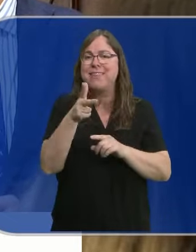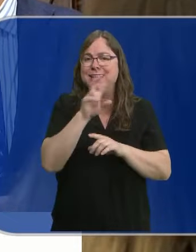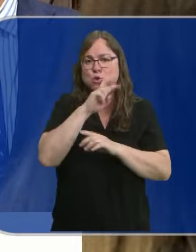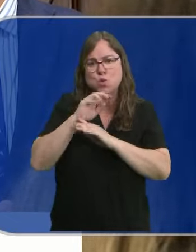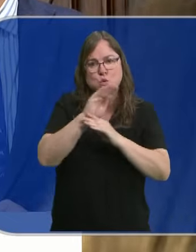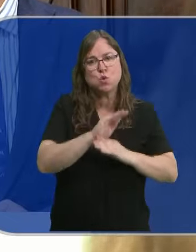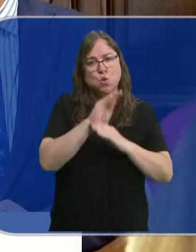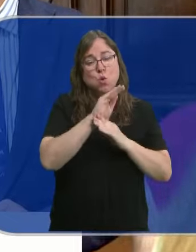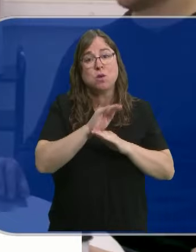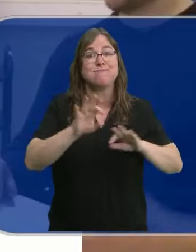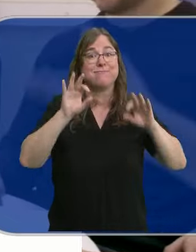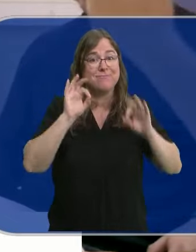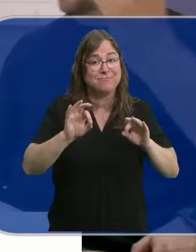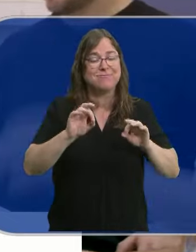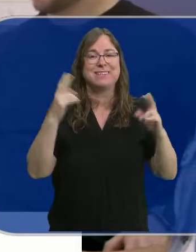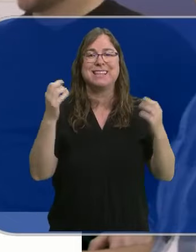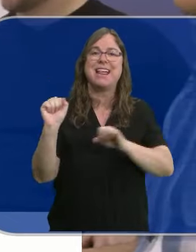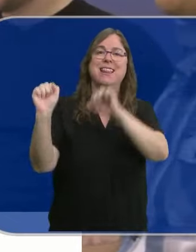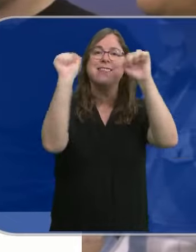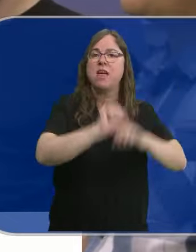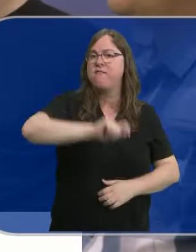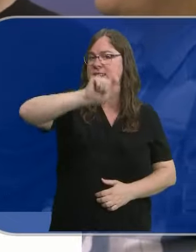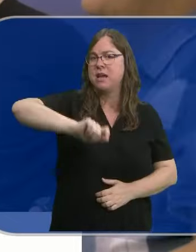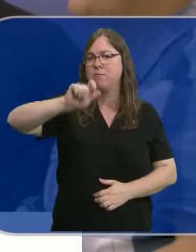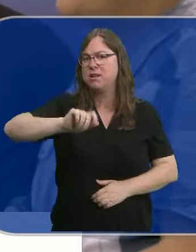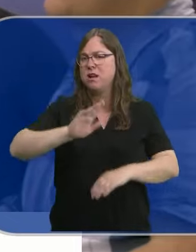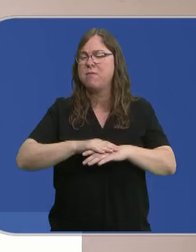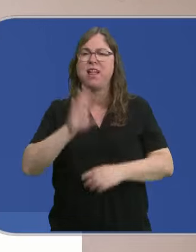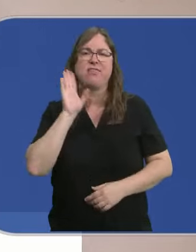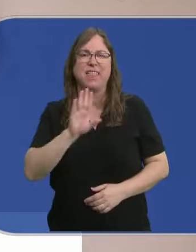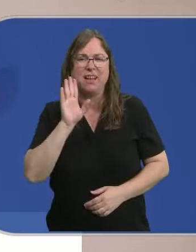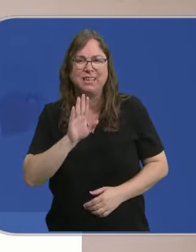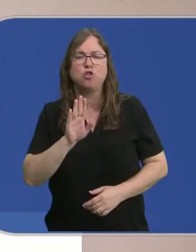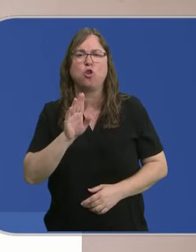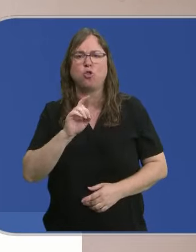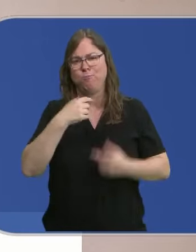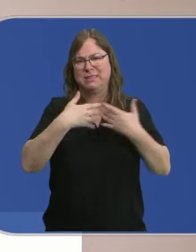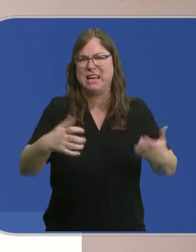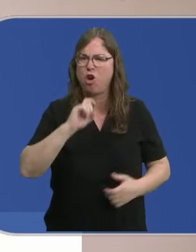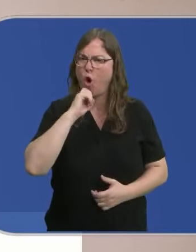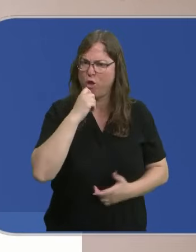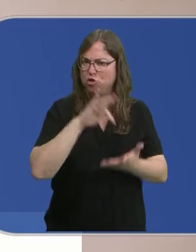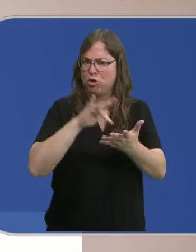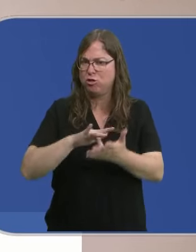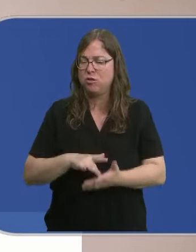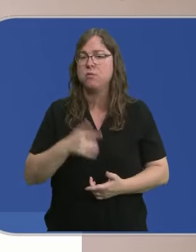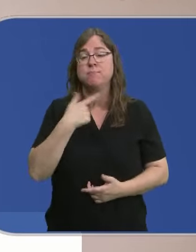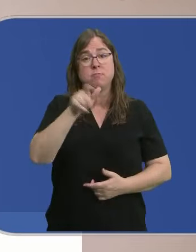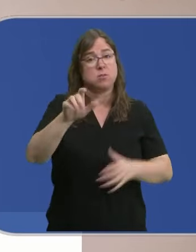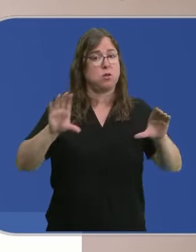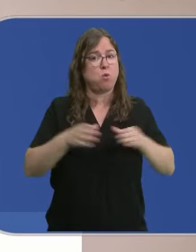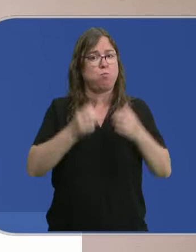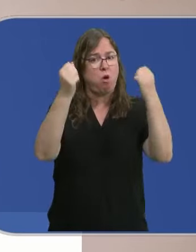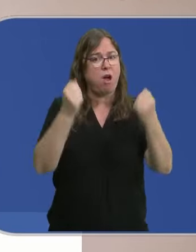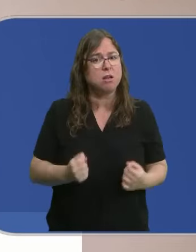derechos. Y precisamente se trata de defender a estas personas de los delitos y mensajes de odio que se producen. Los expertos que